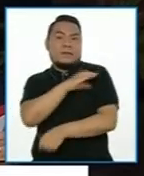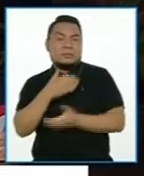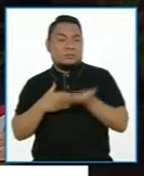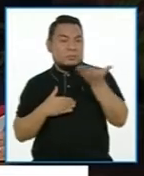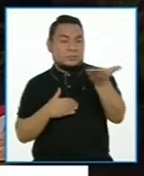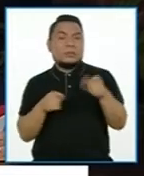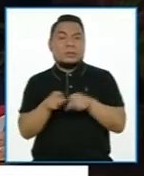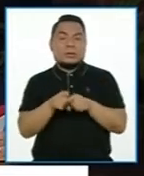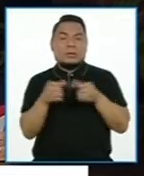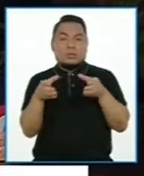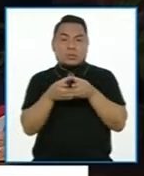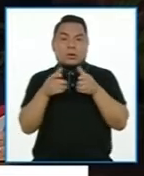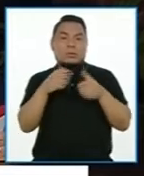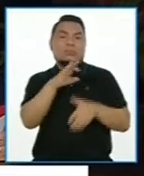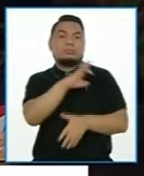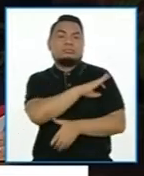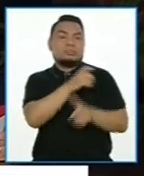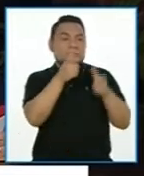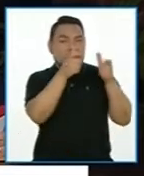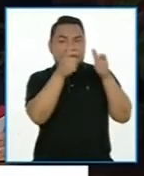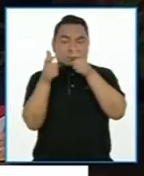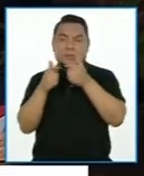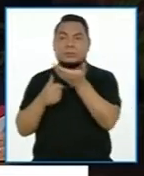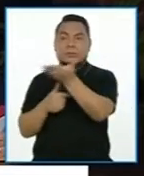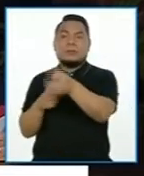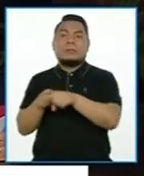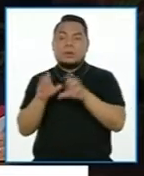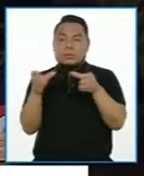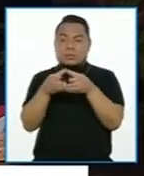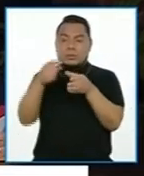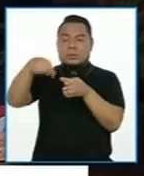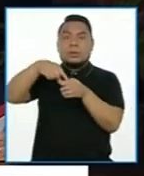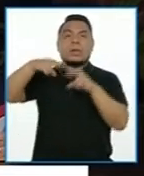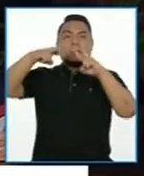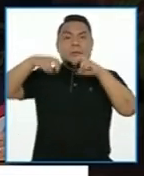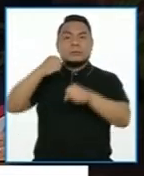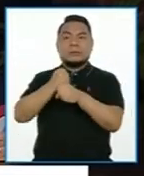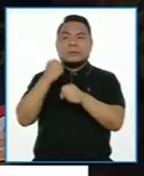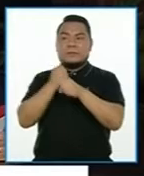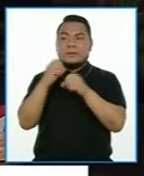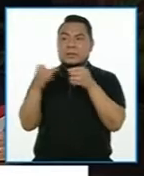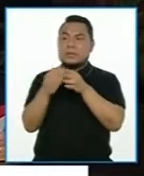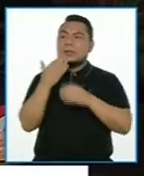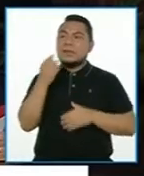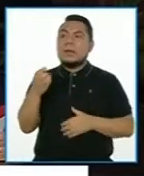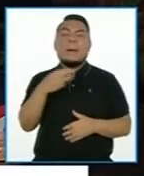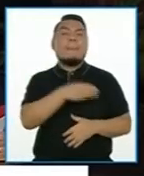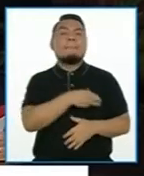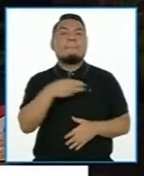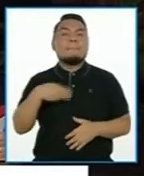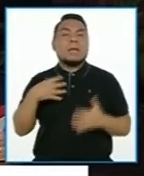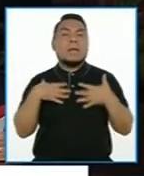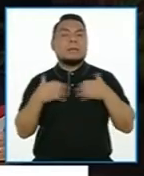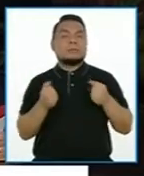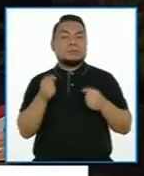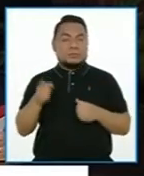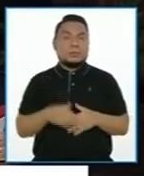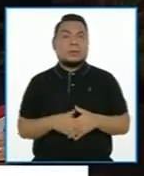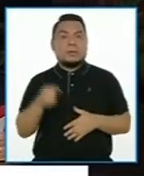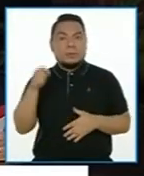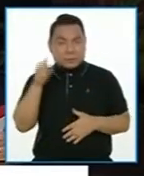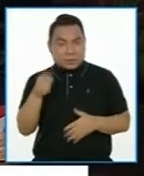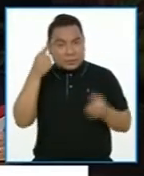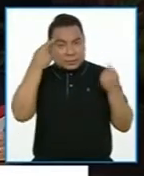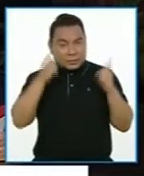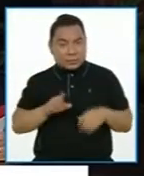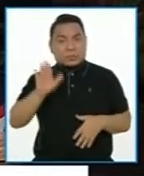a la Procuraduría General del Estado y a la Comisión Investigadora que ha formado el Ministro de Salud para